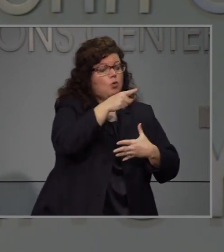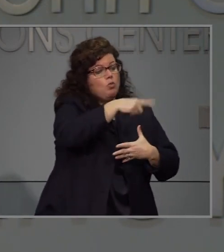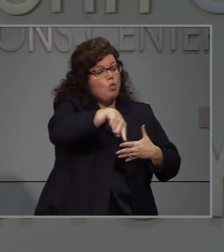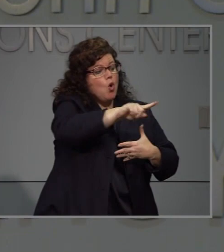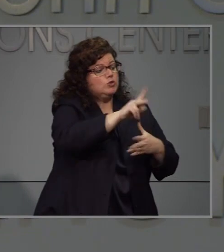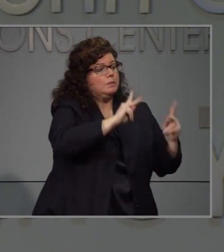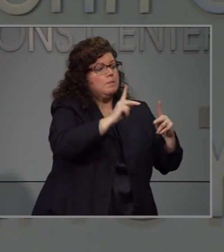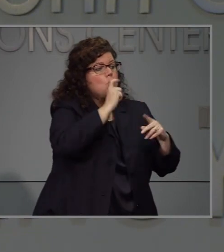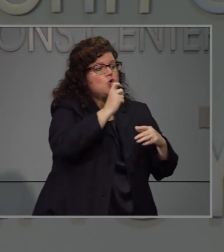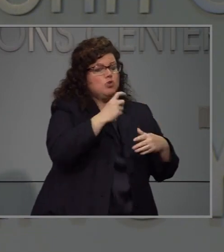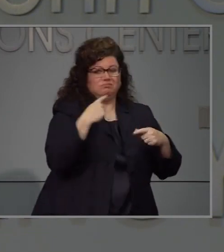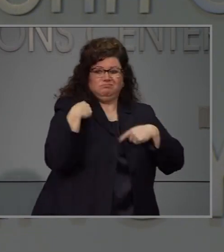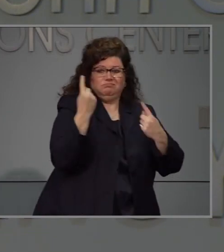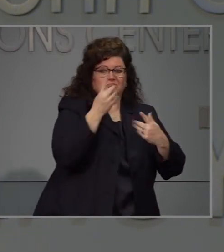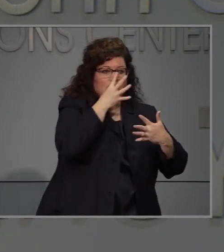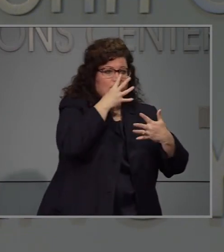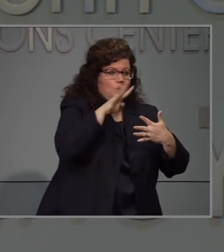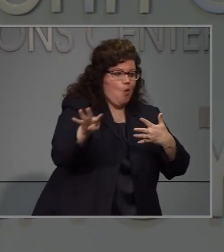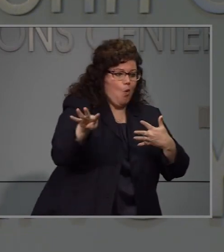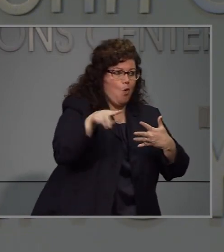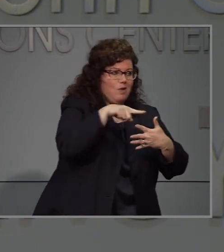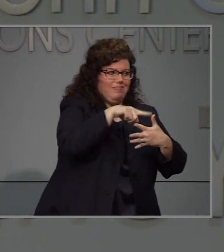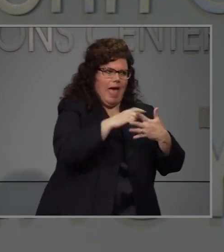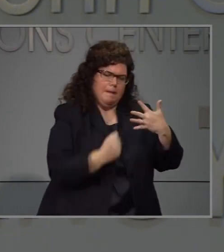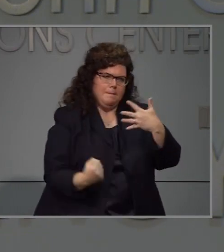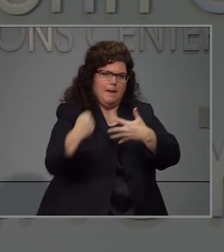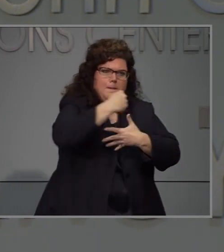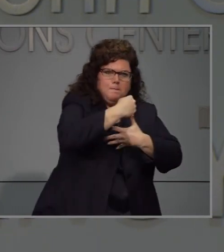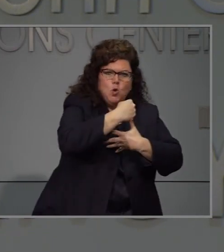recomendado ciertos sitios de